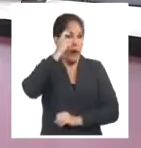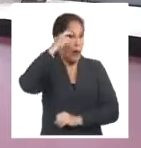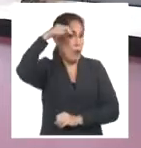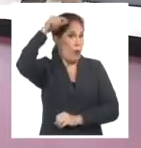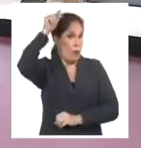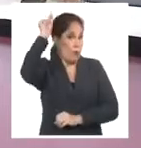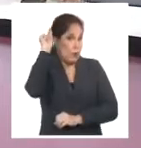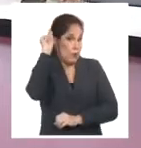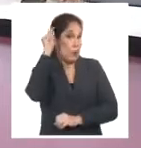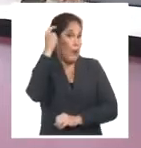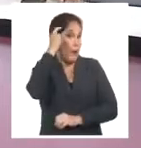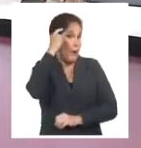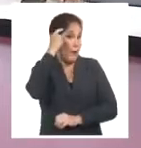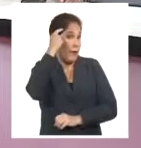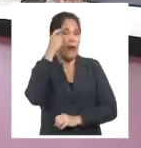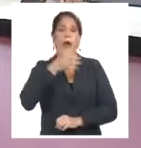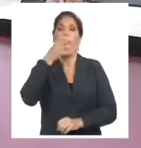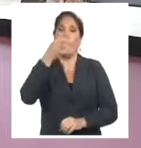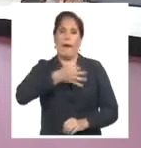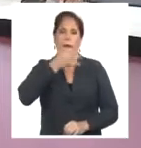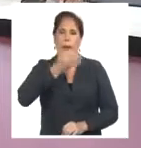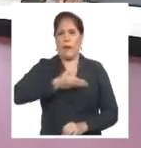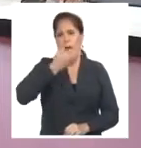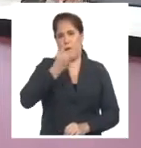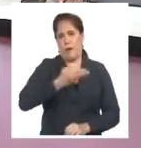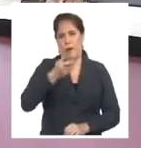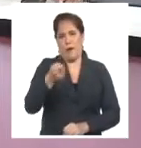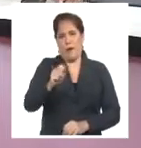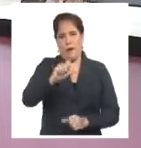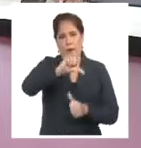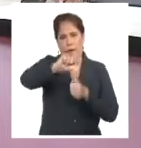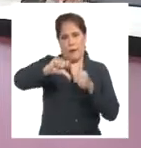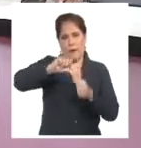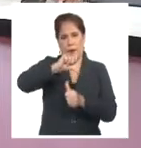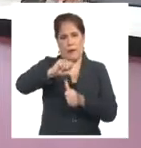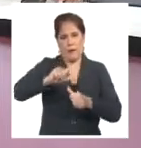Conocimiento Científico, lo explica en declaraciones a Canal Caribe.